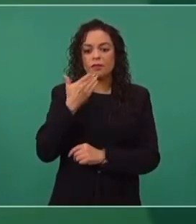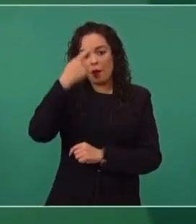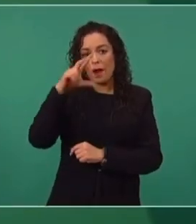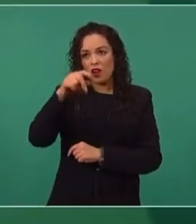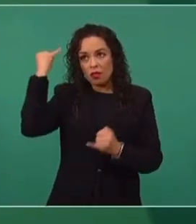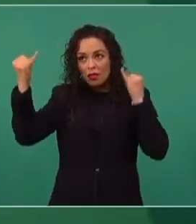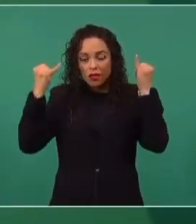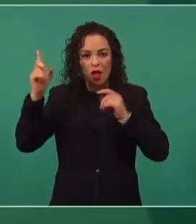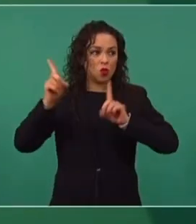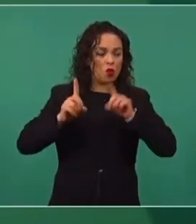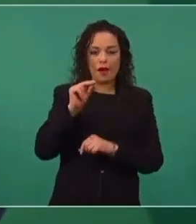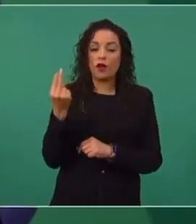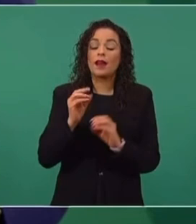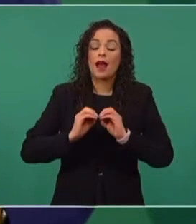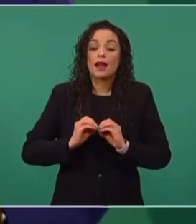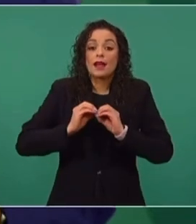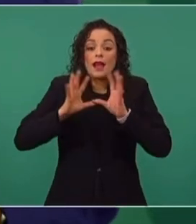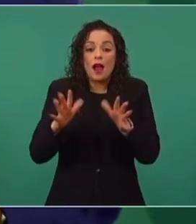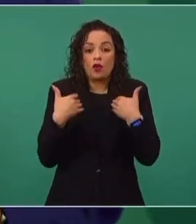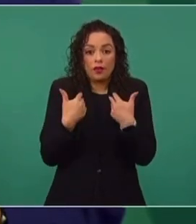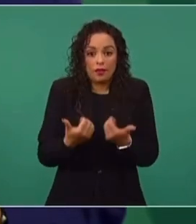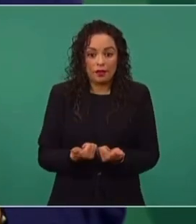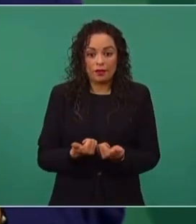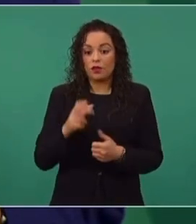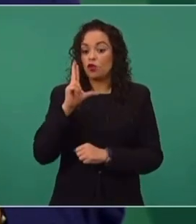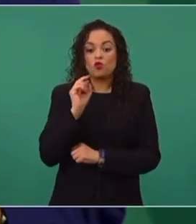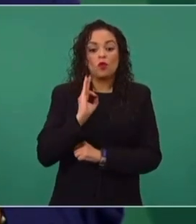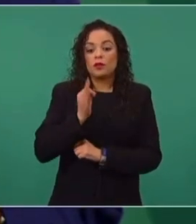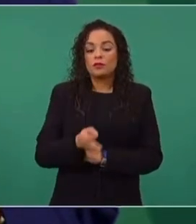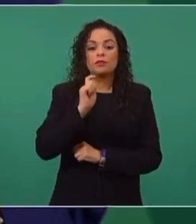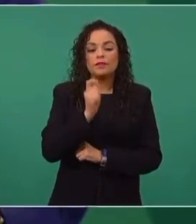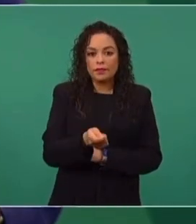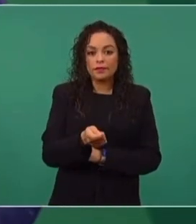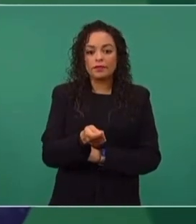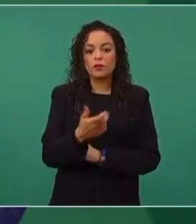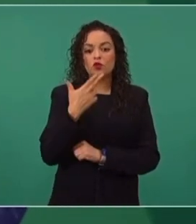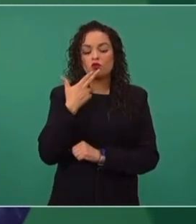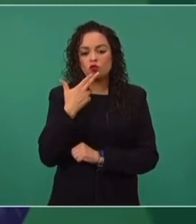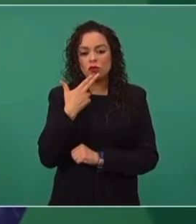queremos que sea muy claro que no se permite el que puedan utilizarse